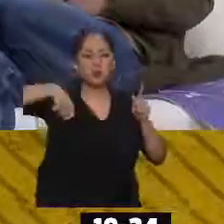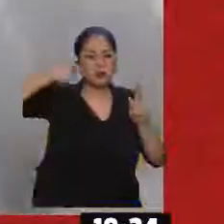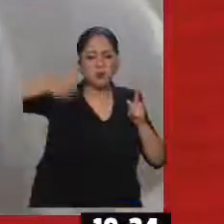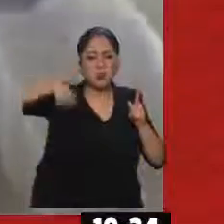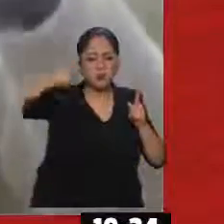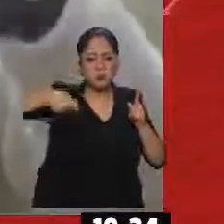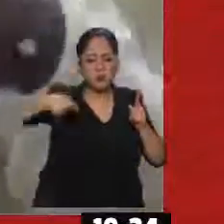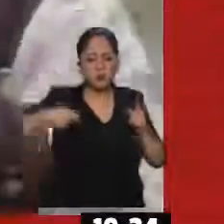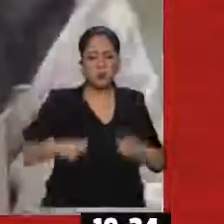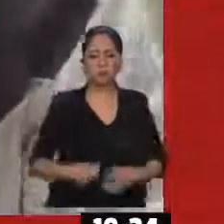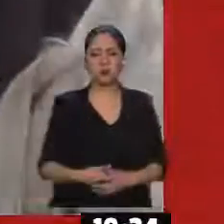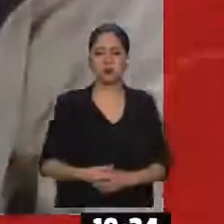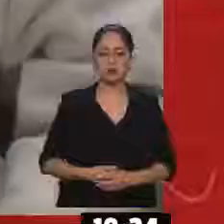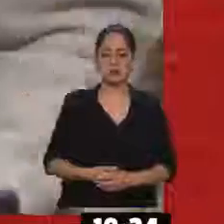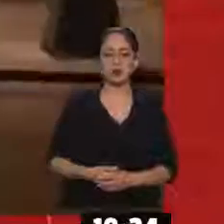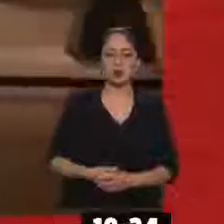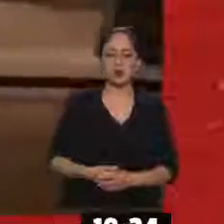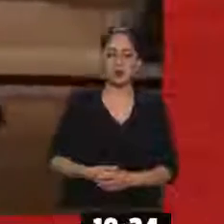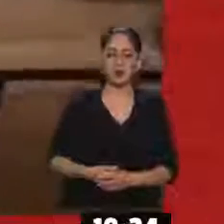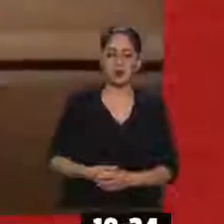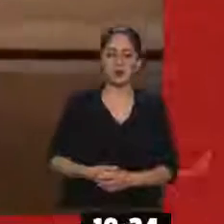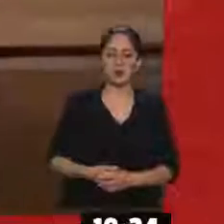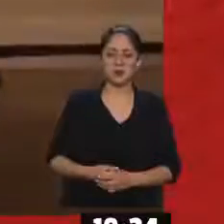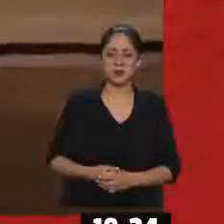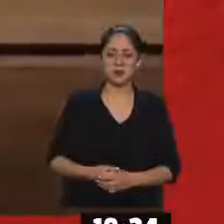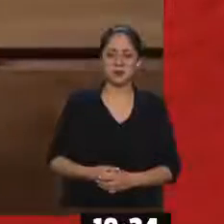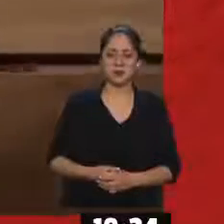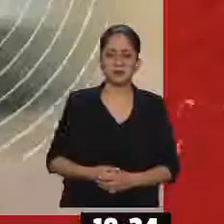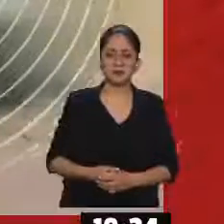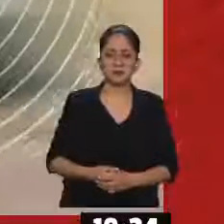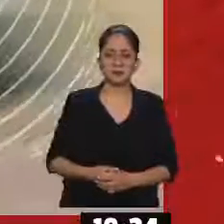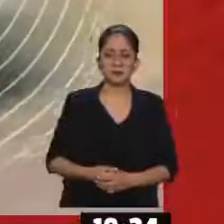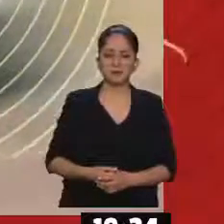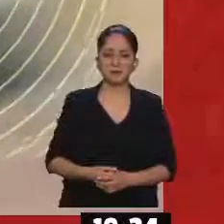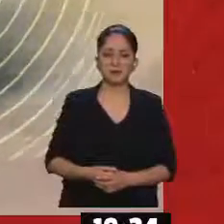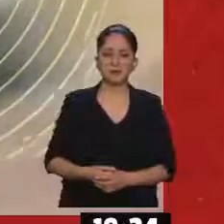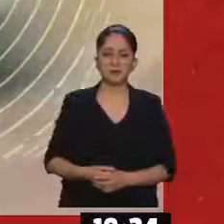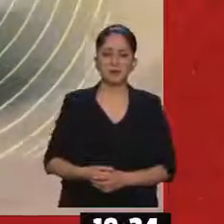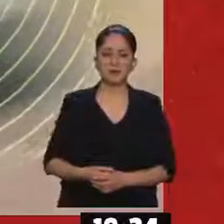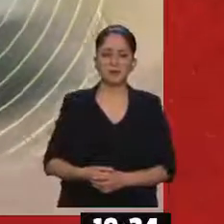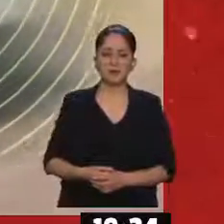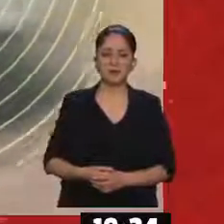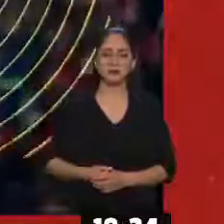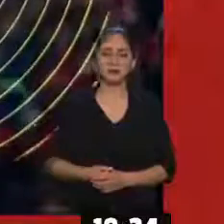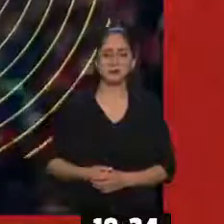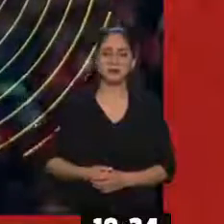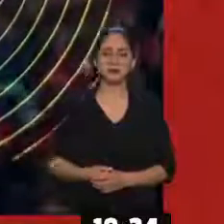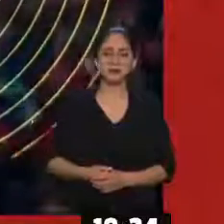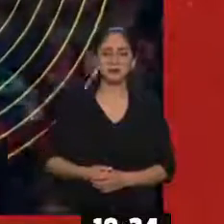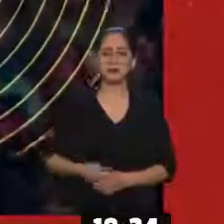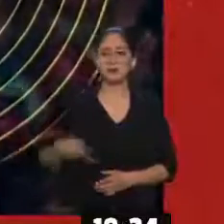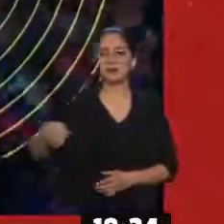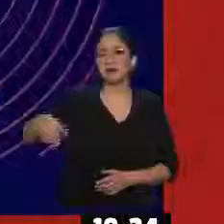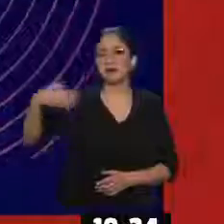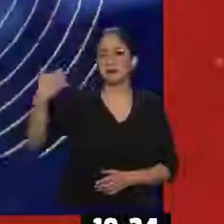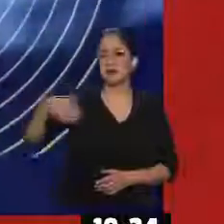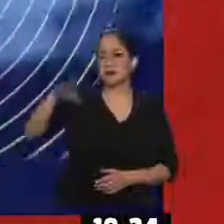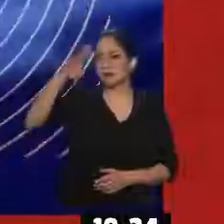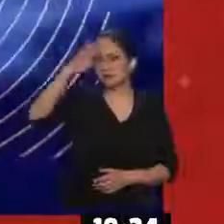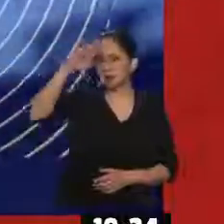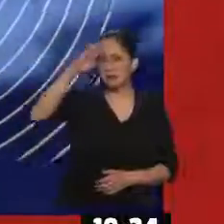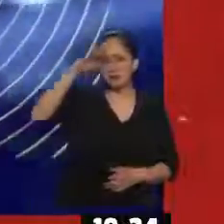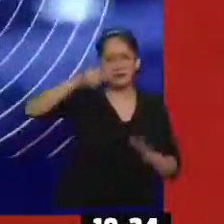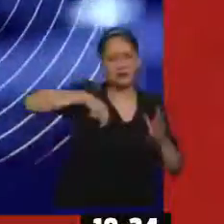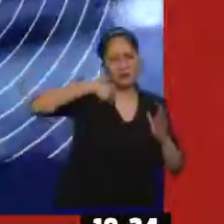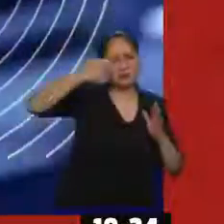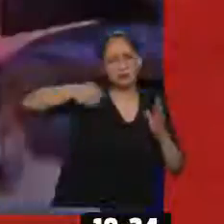Uy, esos son los ñongos, ¿no? Esos hoyos. Eh, ahí por ahí, sí. Y, bueno, es que... Es que son muchos, señor. Ay, es una locura. quiero que le